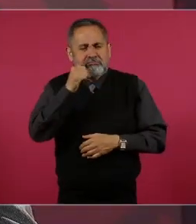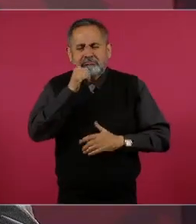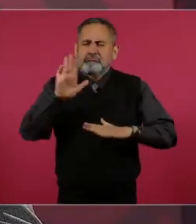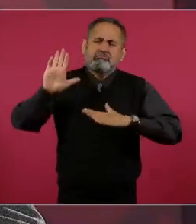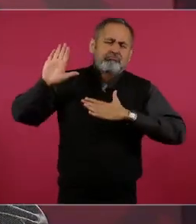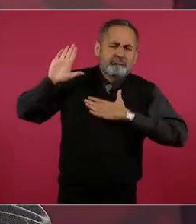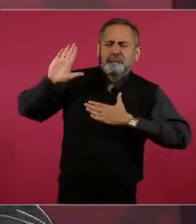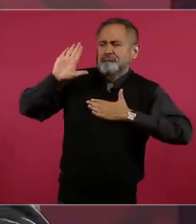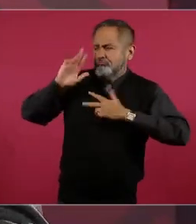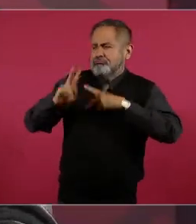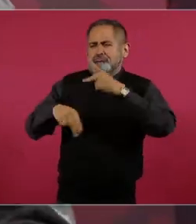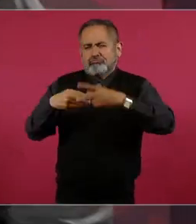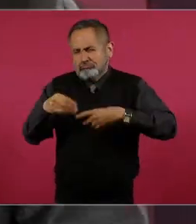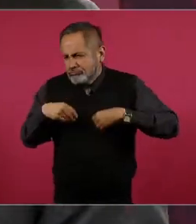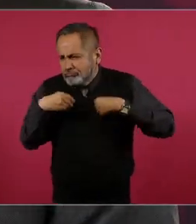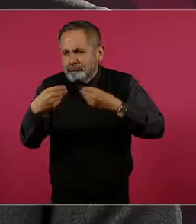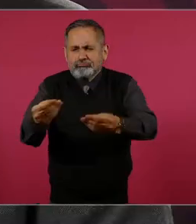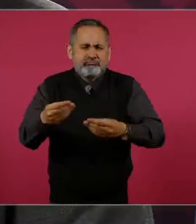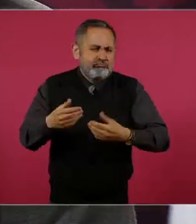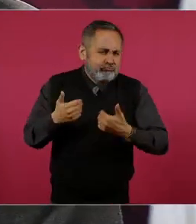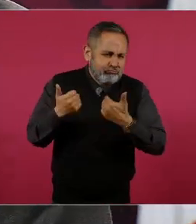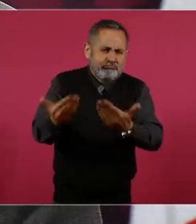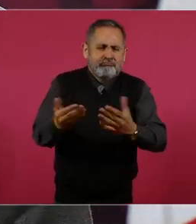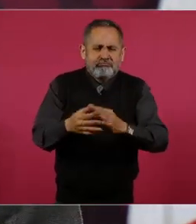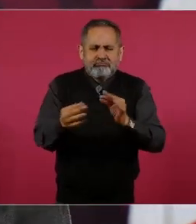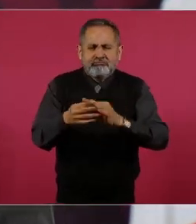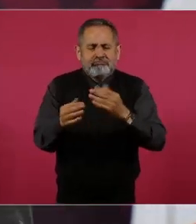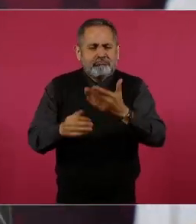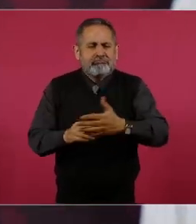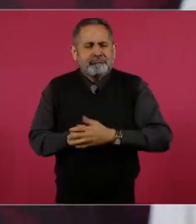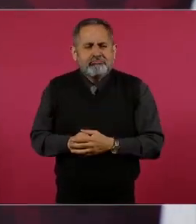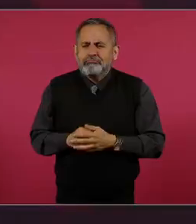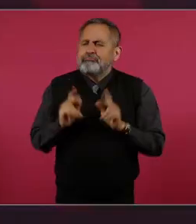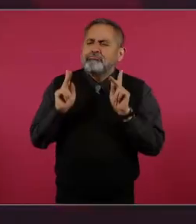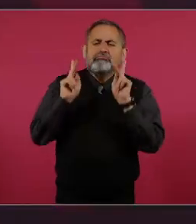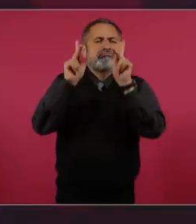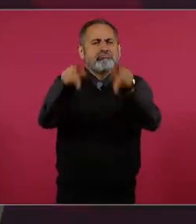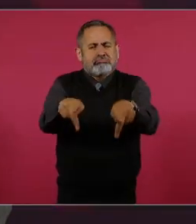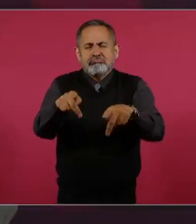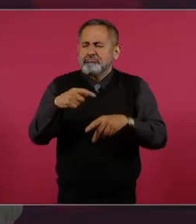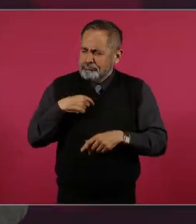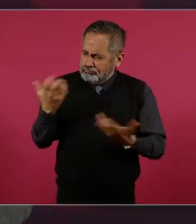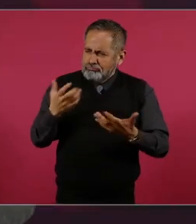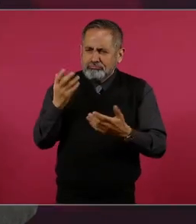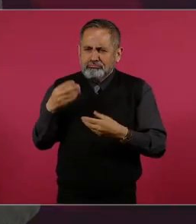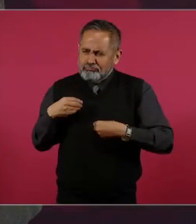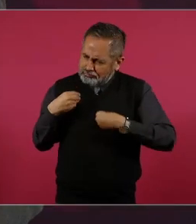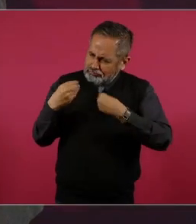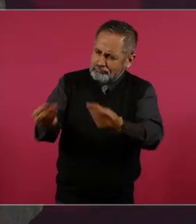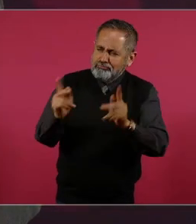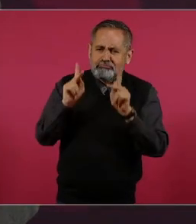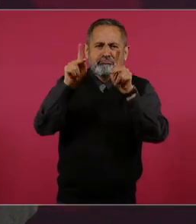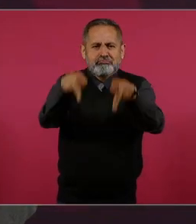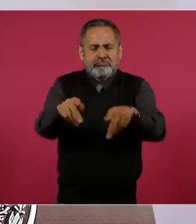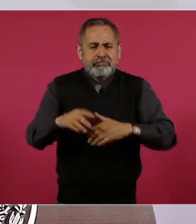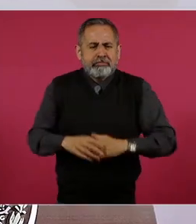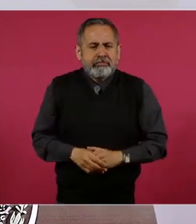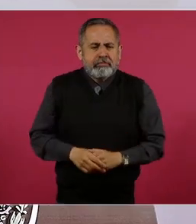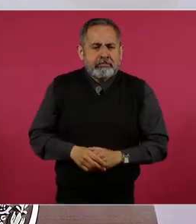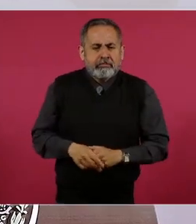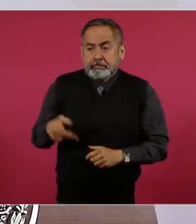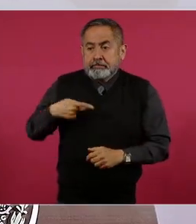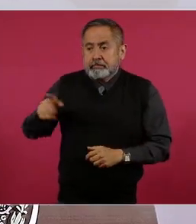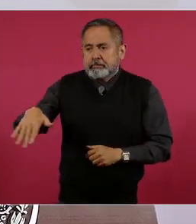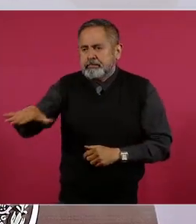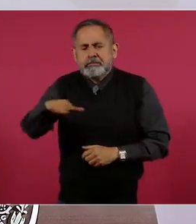les voy a hacer un puente y le